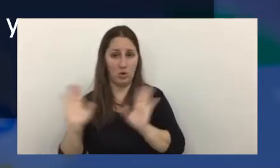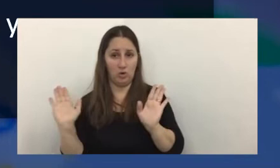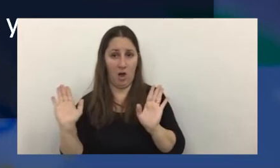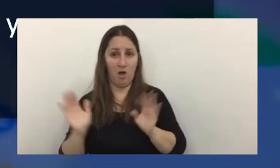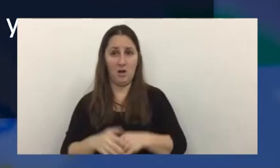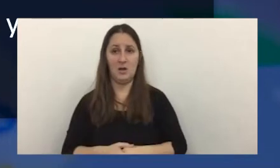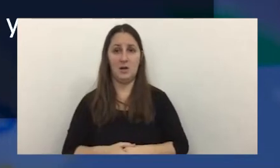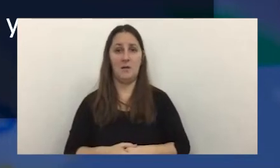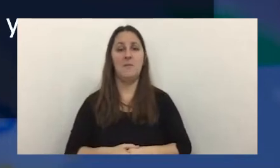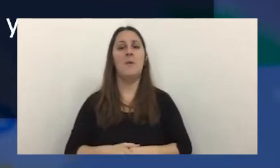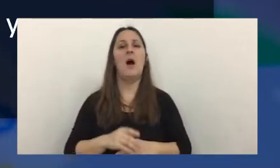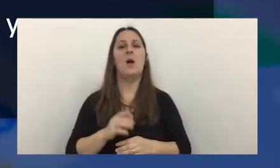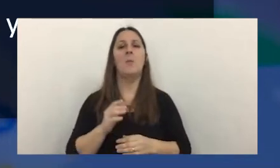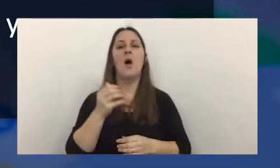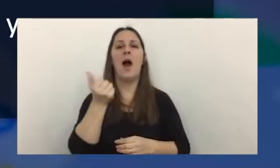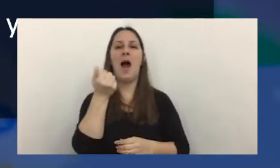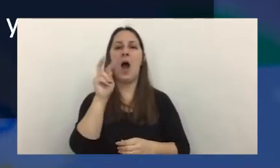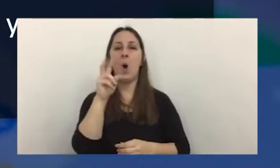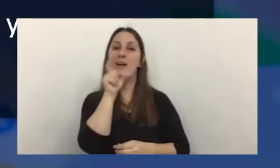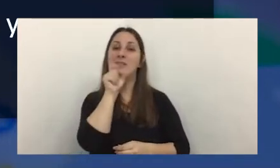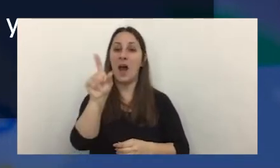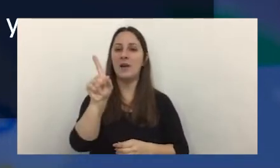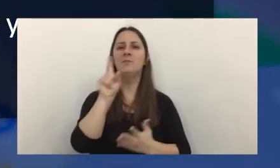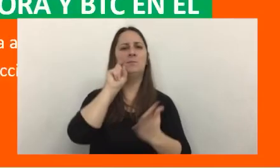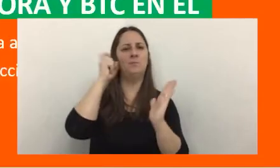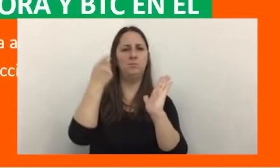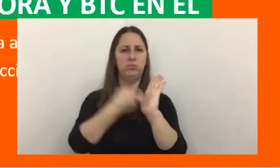de violación de un avatar en el metaverso